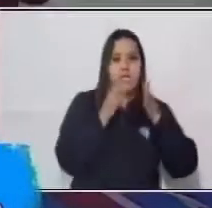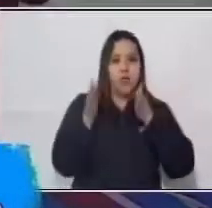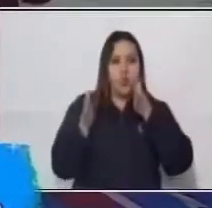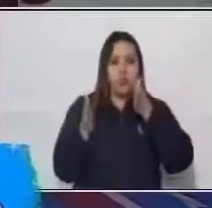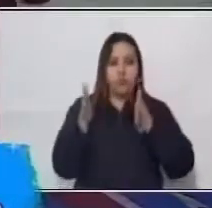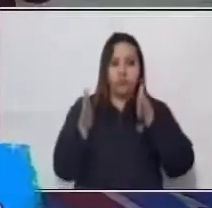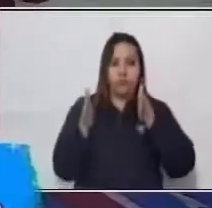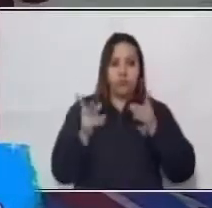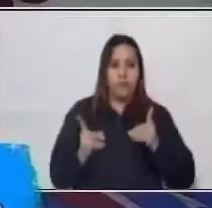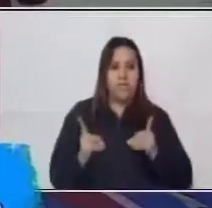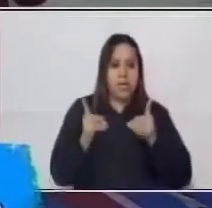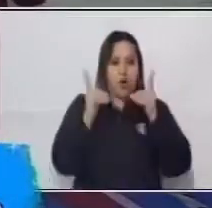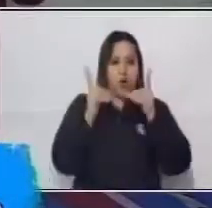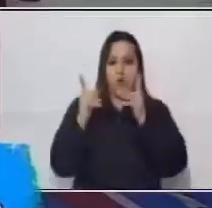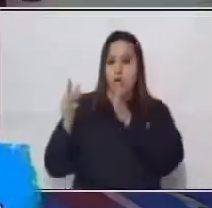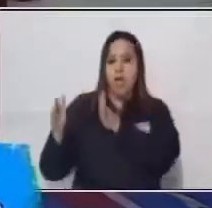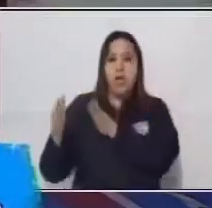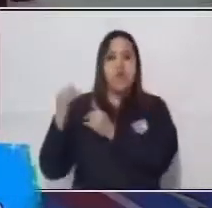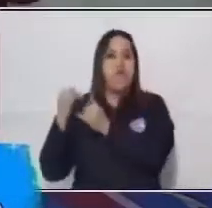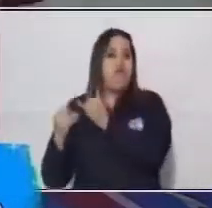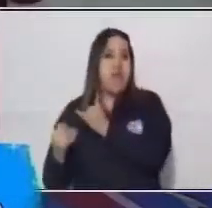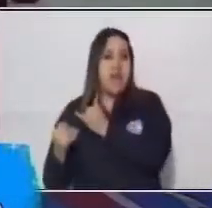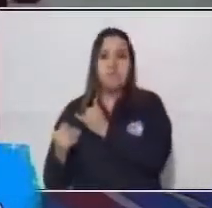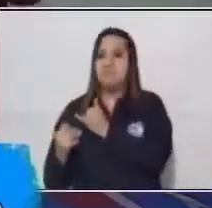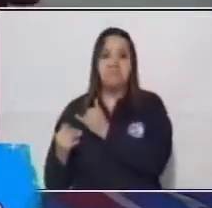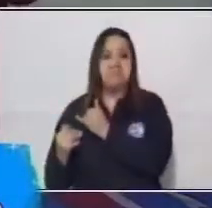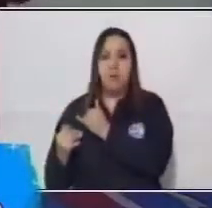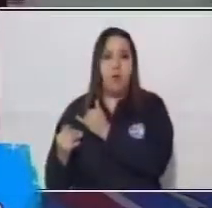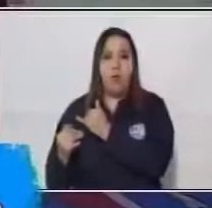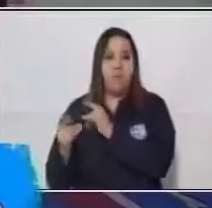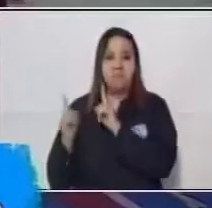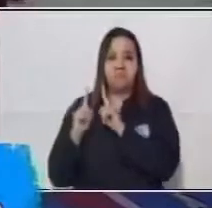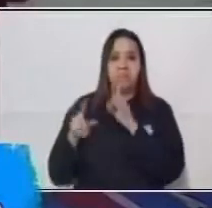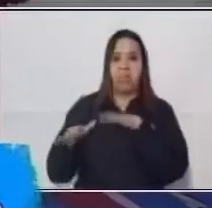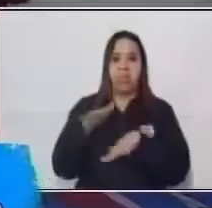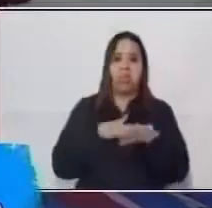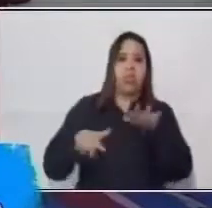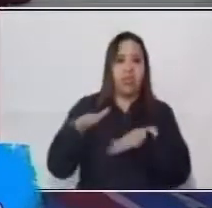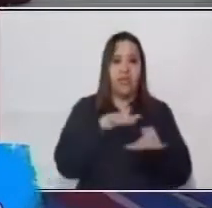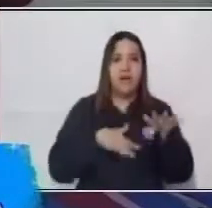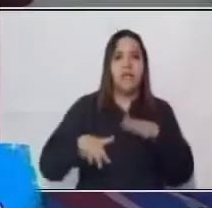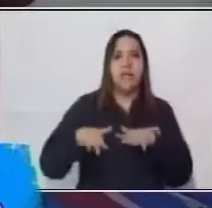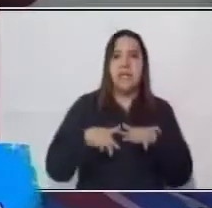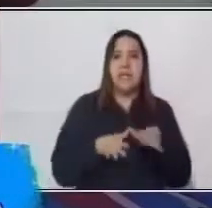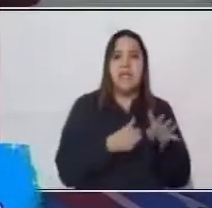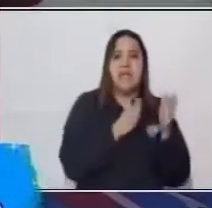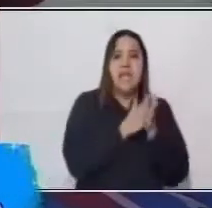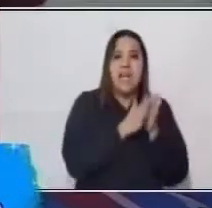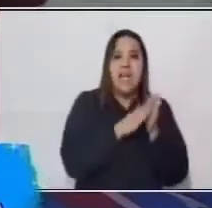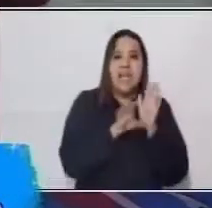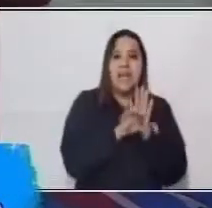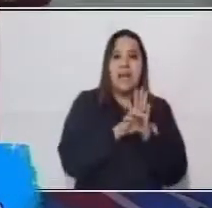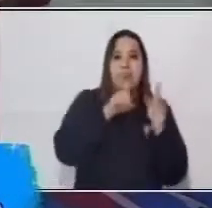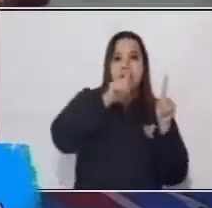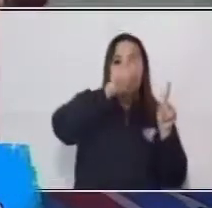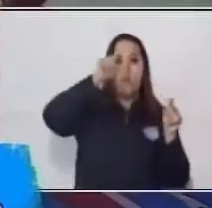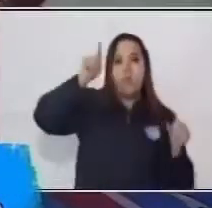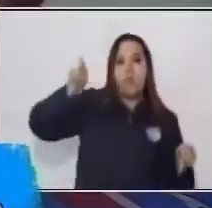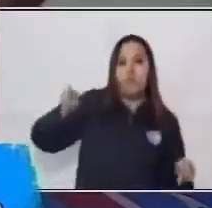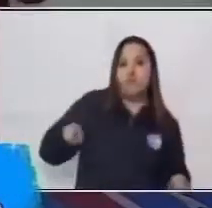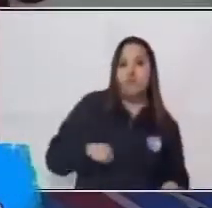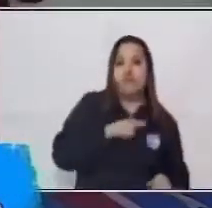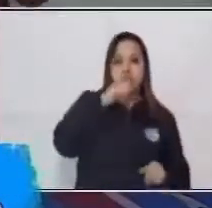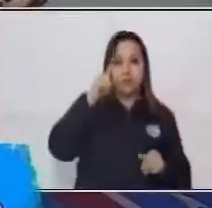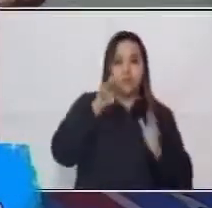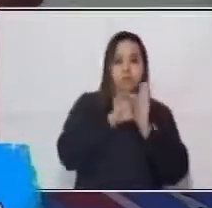al final, sino que el tiempo en cómo ellos iban narrando era cíclico o circular porque retornaba.